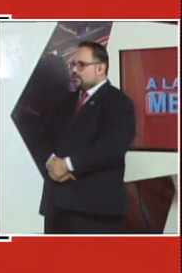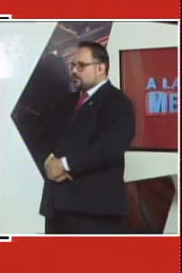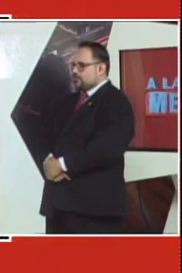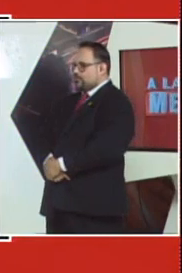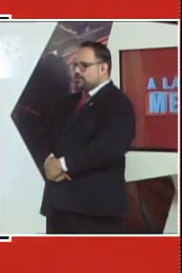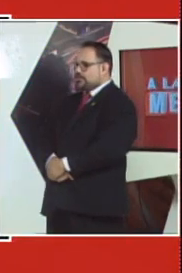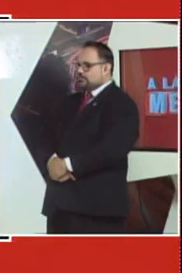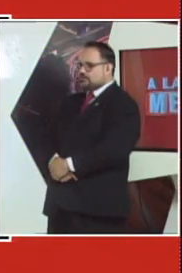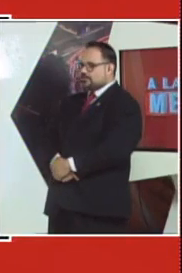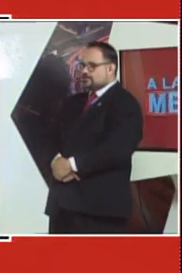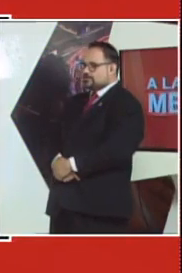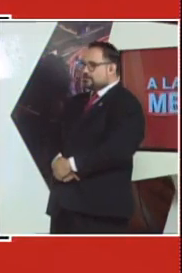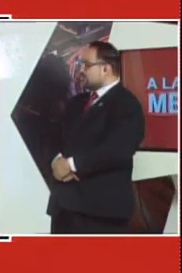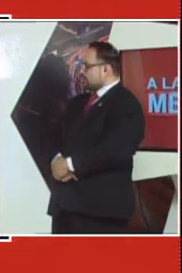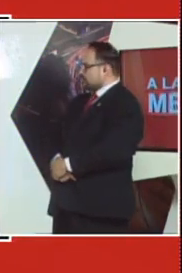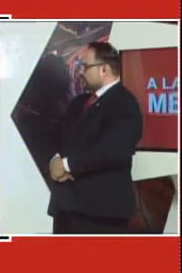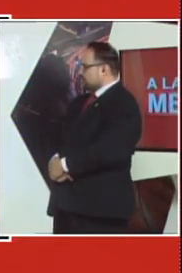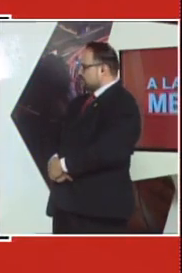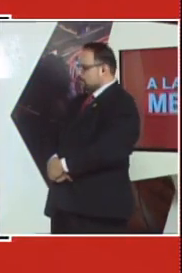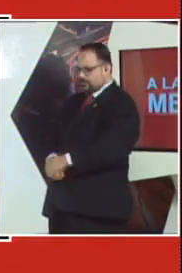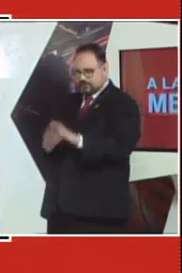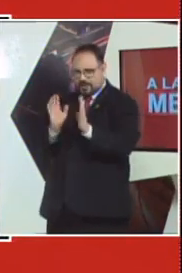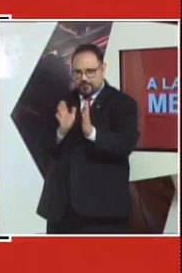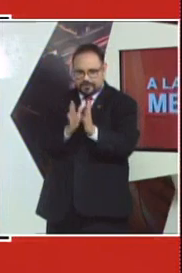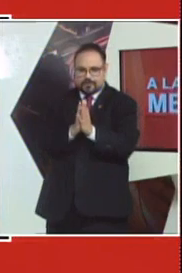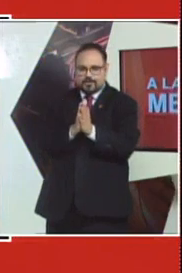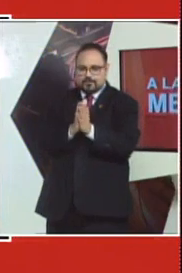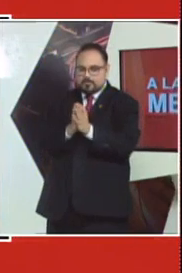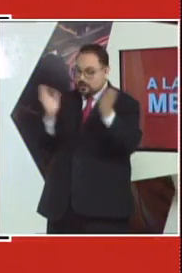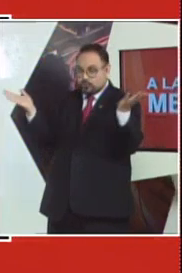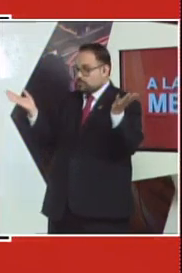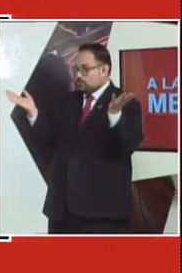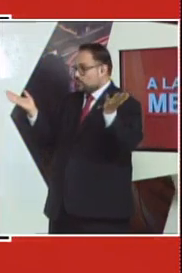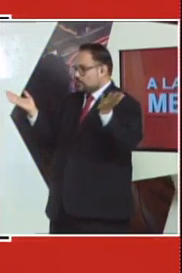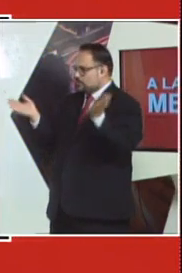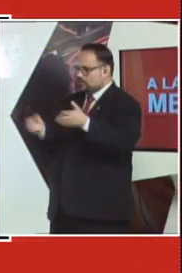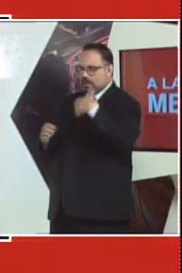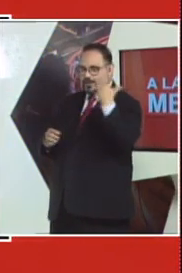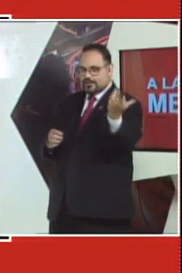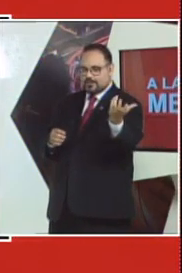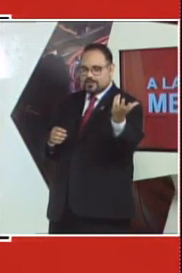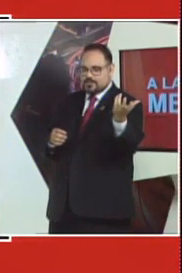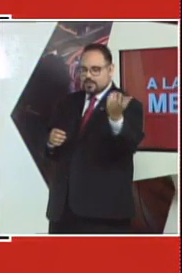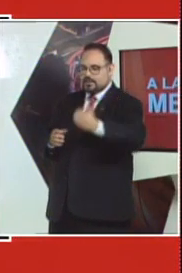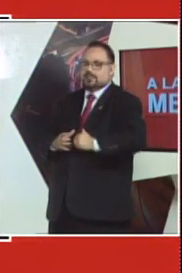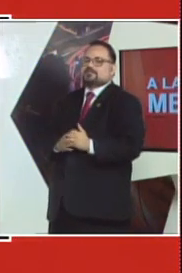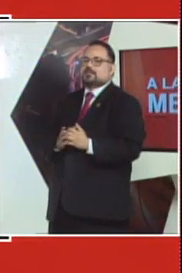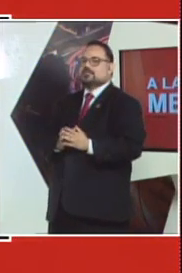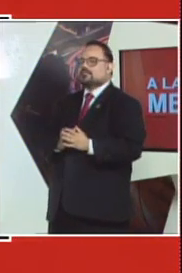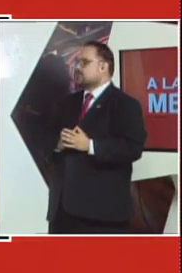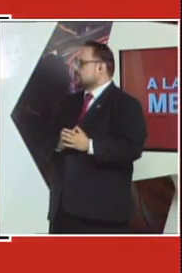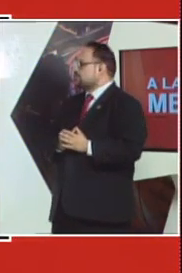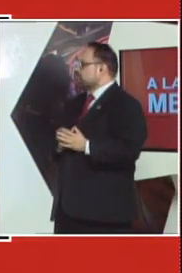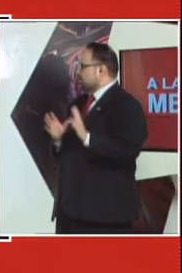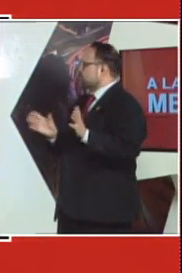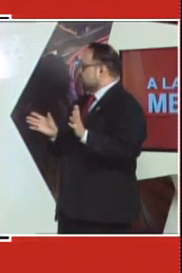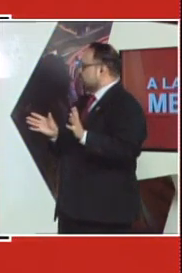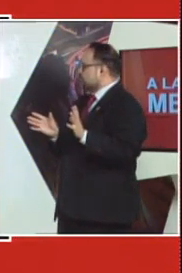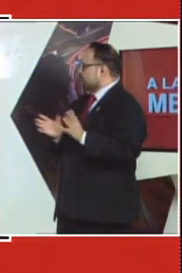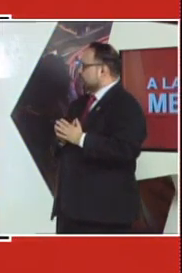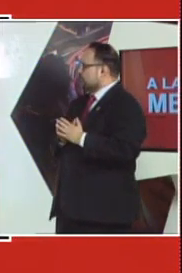veo de la forma en que lo estás pensando precisamente, Sandy. A ver, las dos posturas, ¿no? La gente que ya está en esa